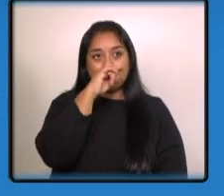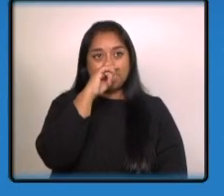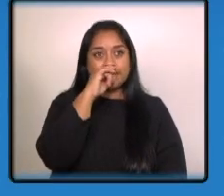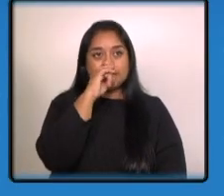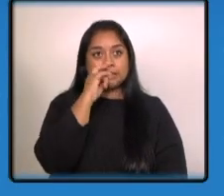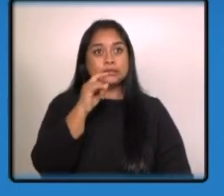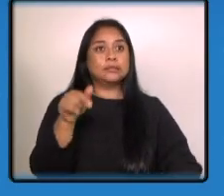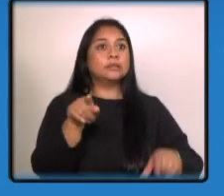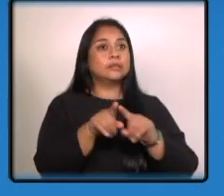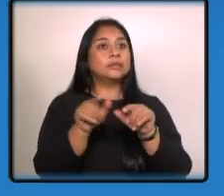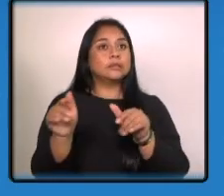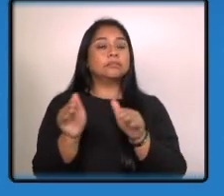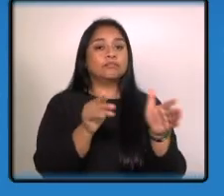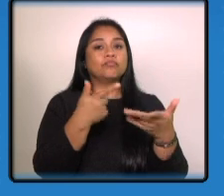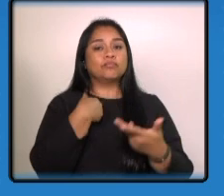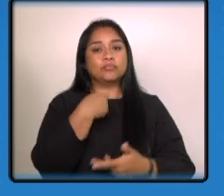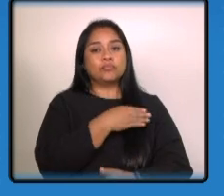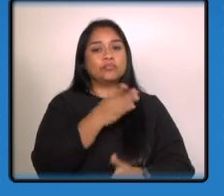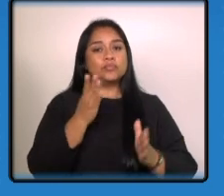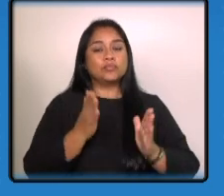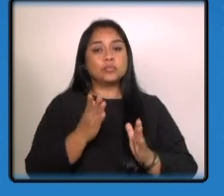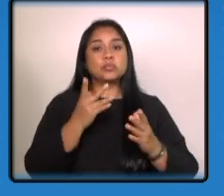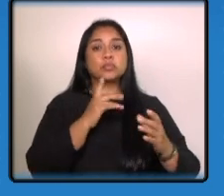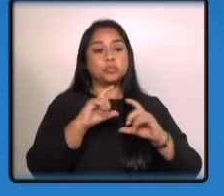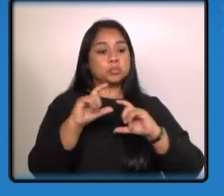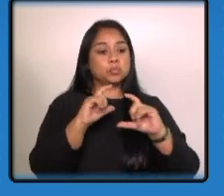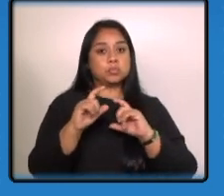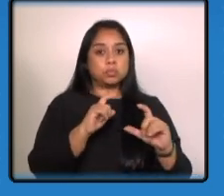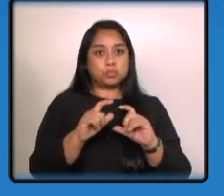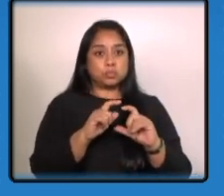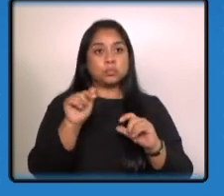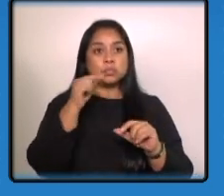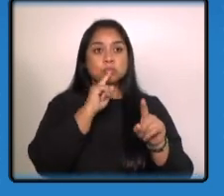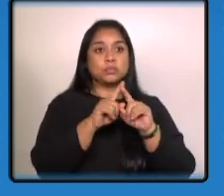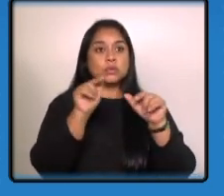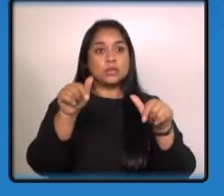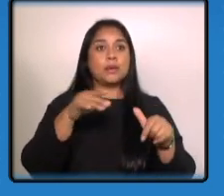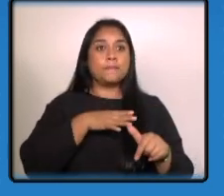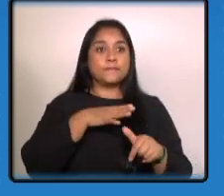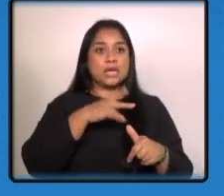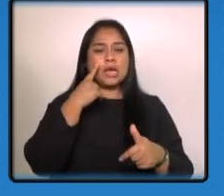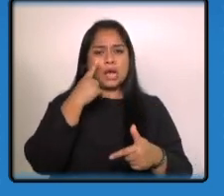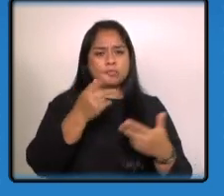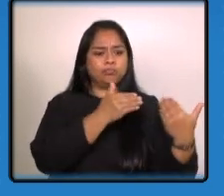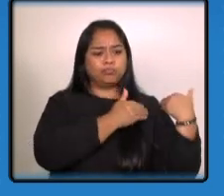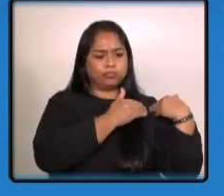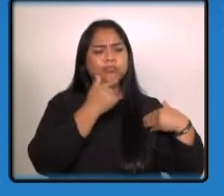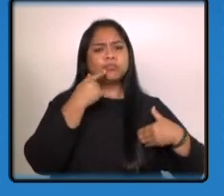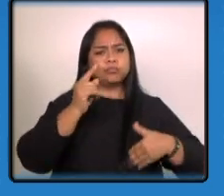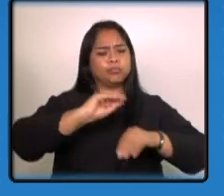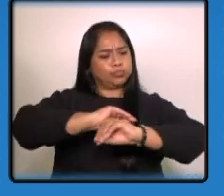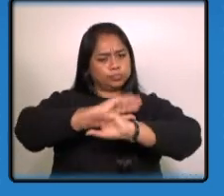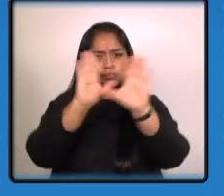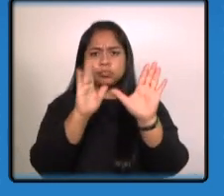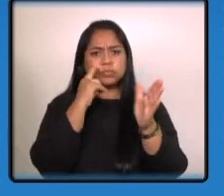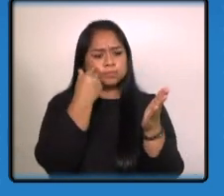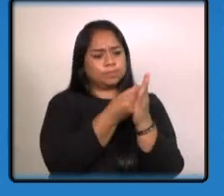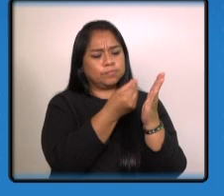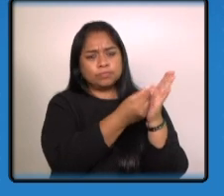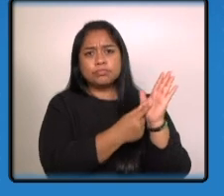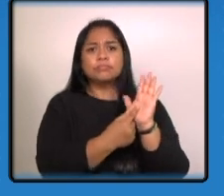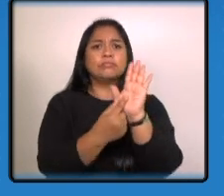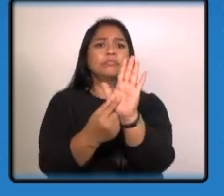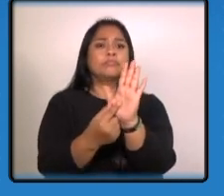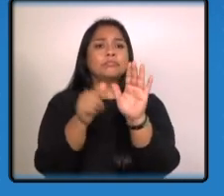el ministerio el de comunicaciones infraestructura y vivienda está comprometido en ejecutar con total transparencia y rendición de